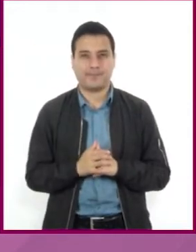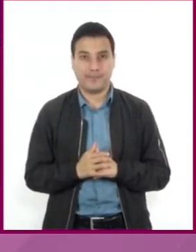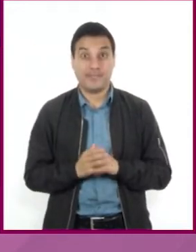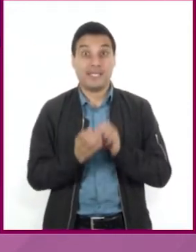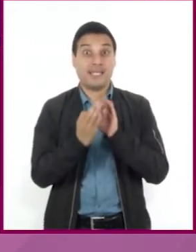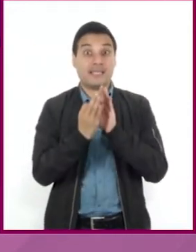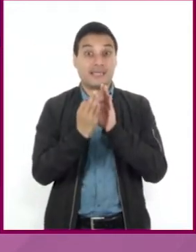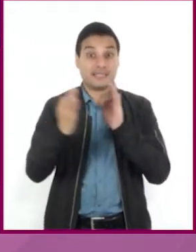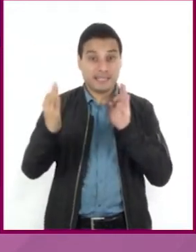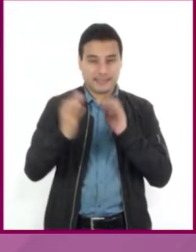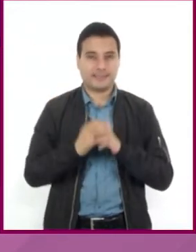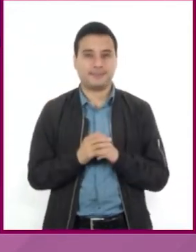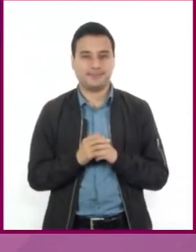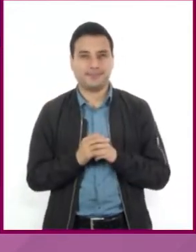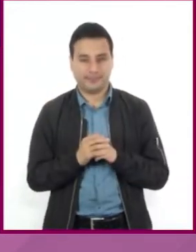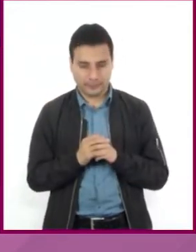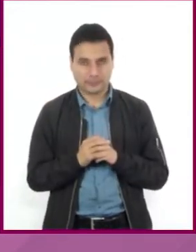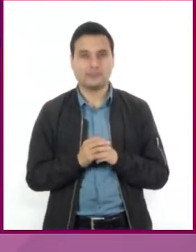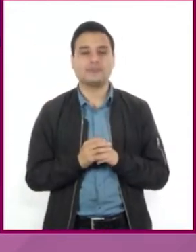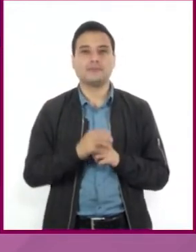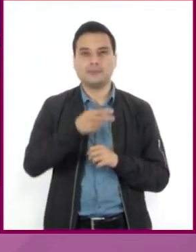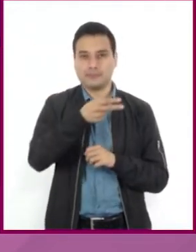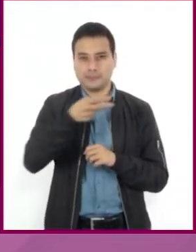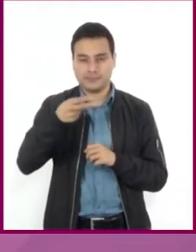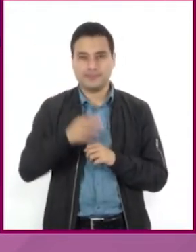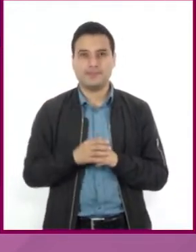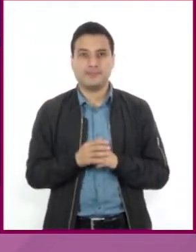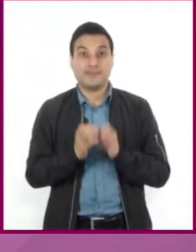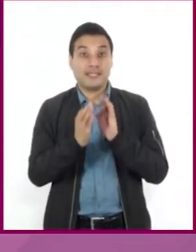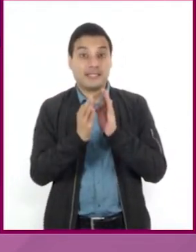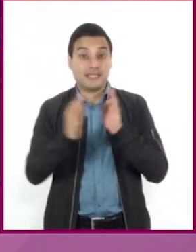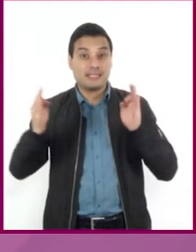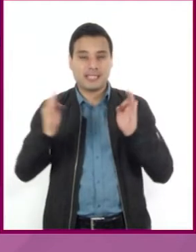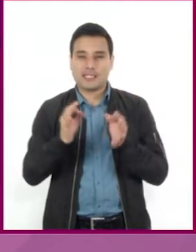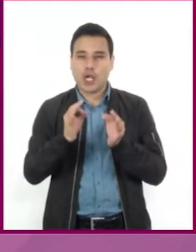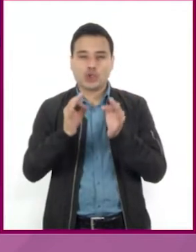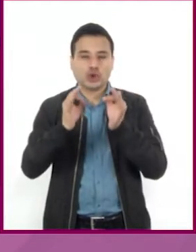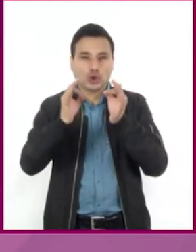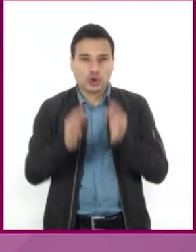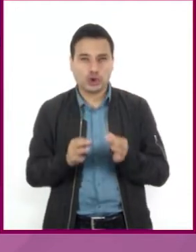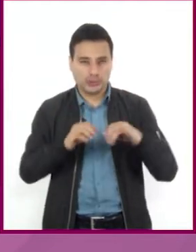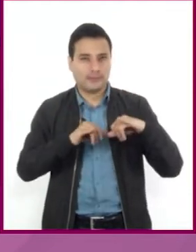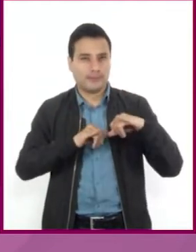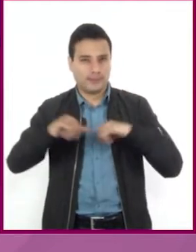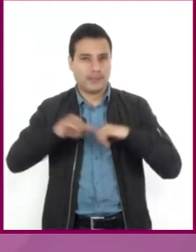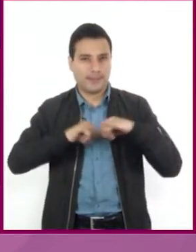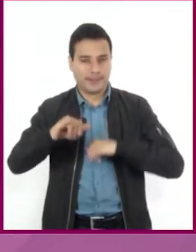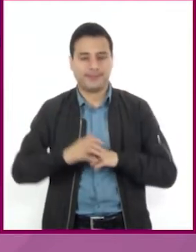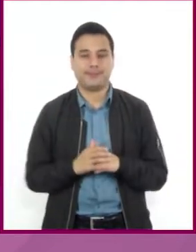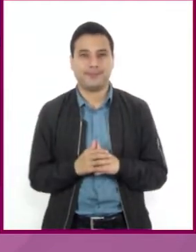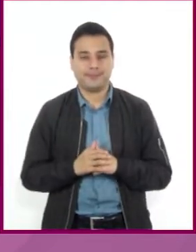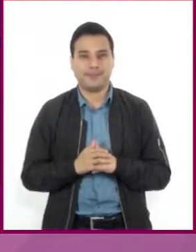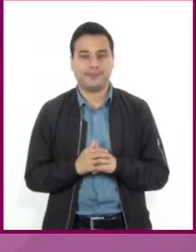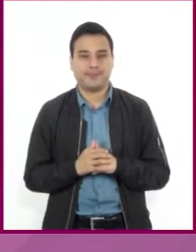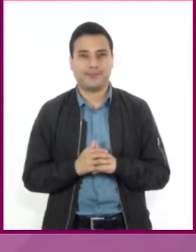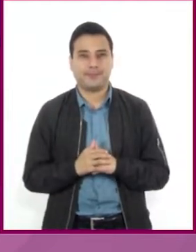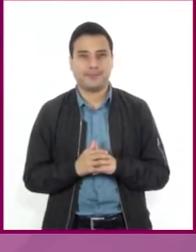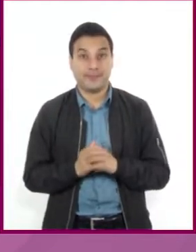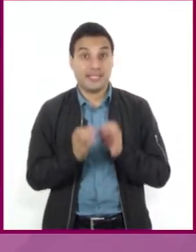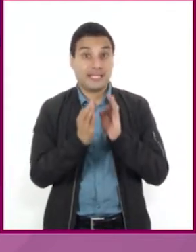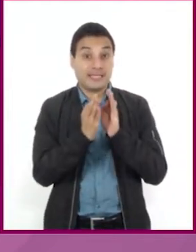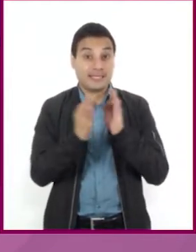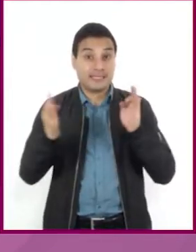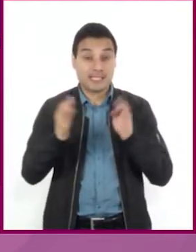real es igual a la distancia en el mapa por escala numérica. Distancia real